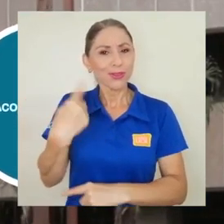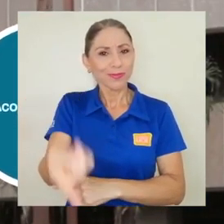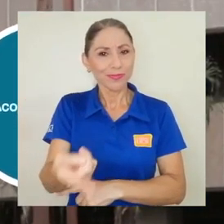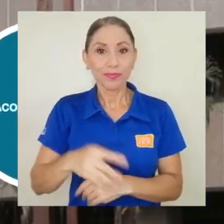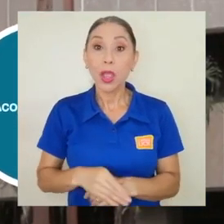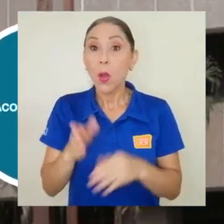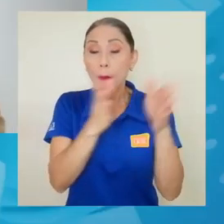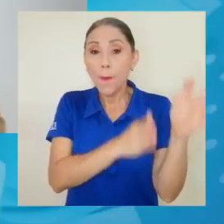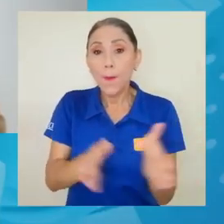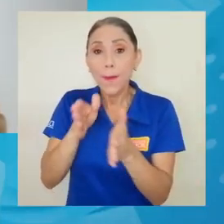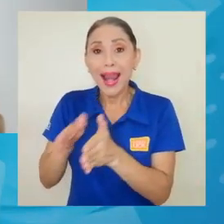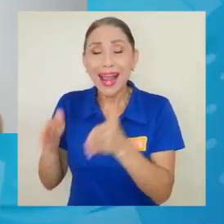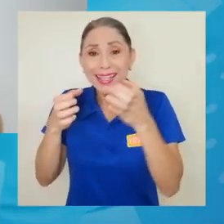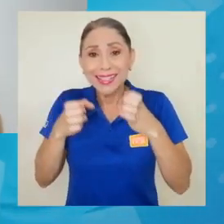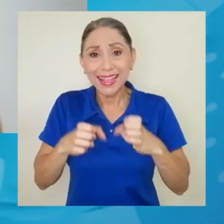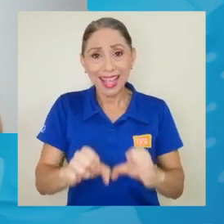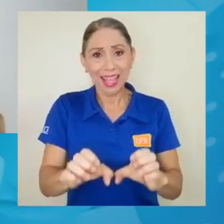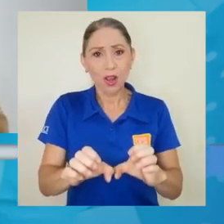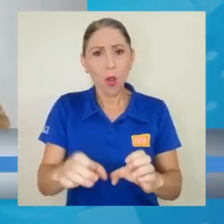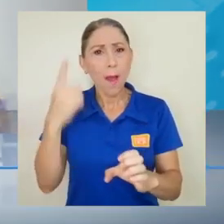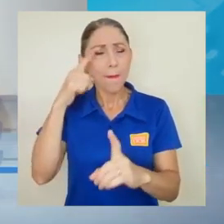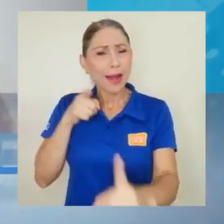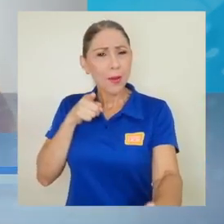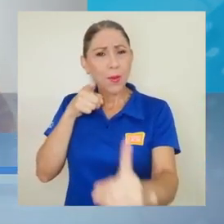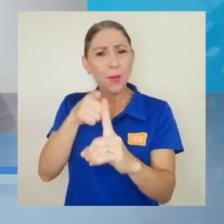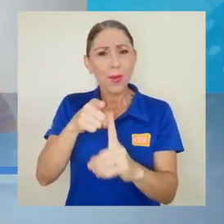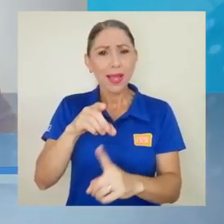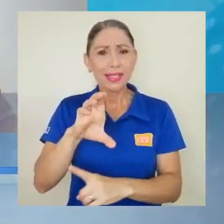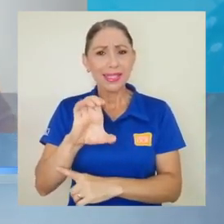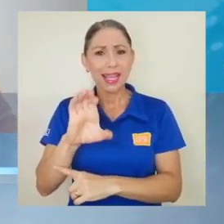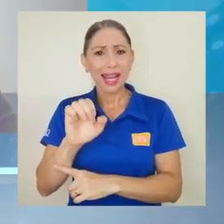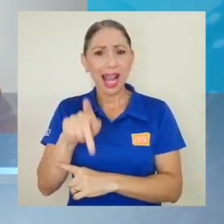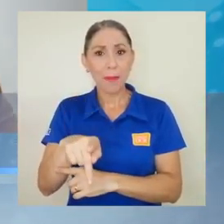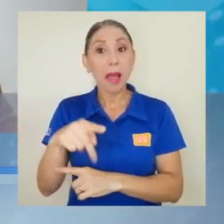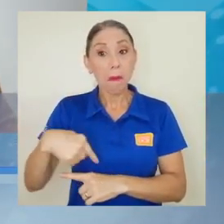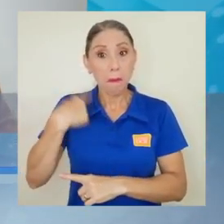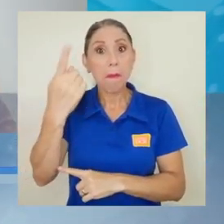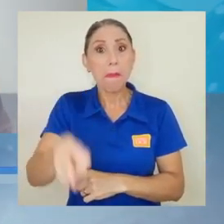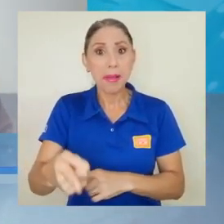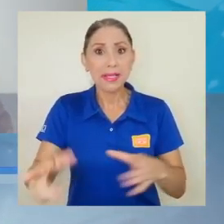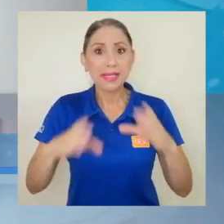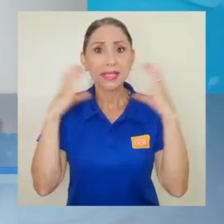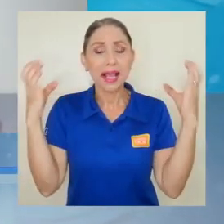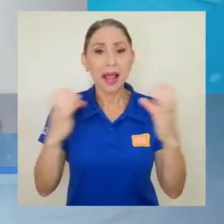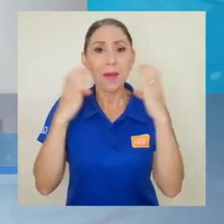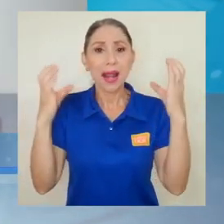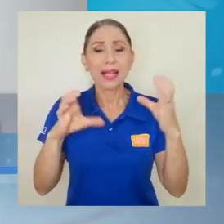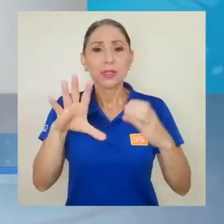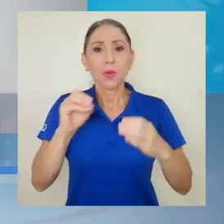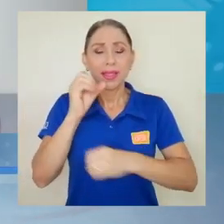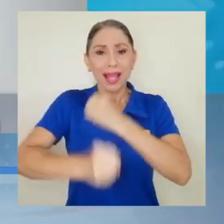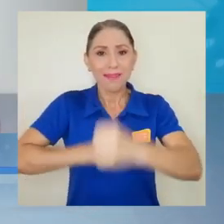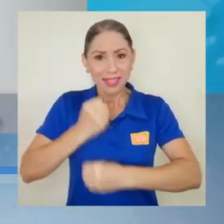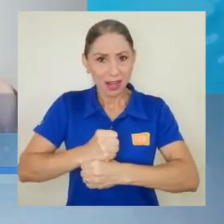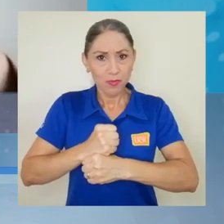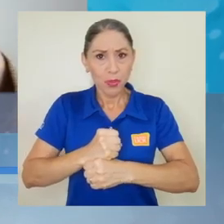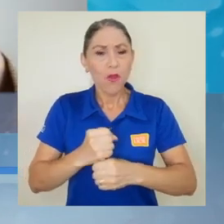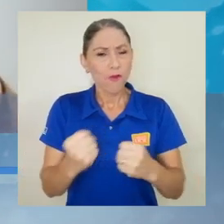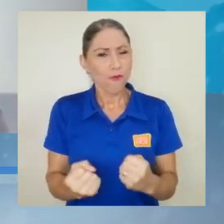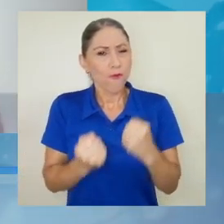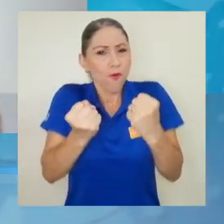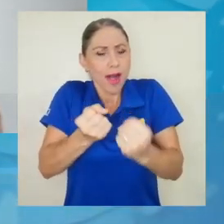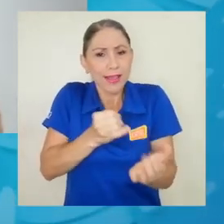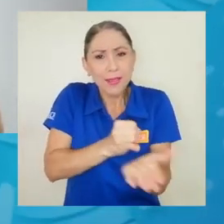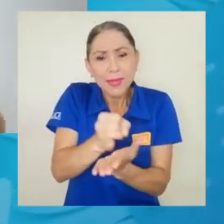estratégico que nos guíe la ruta a un CICAP del 50 aniversario. Que sea fuerte en investigación, que esté